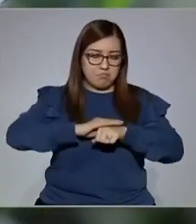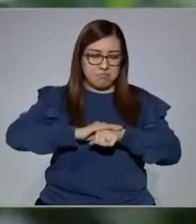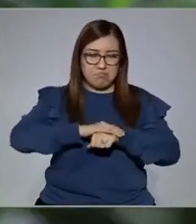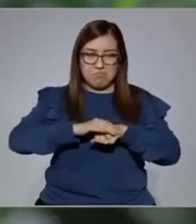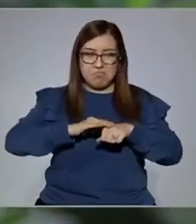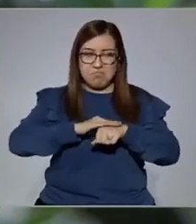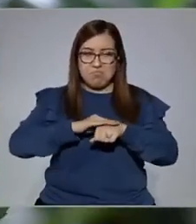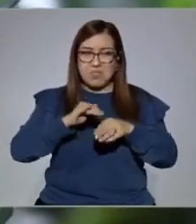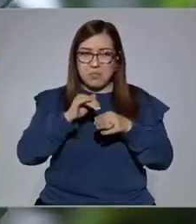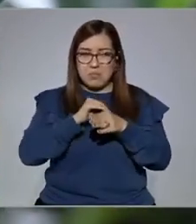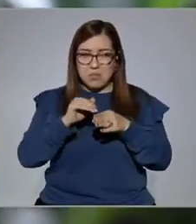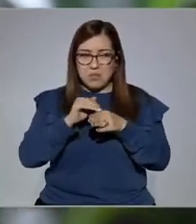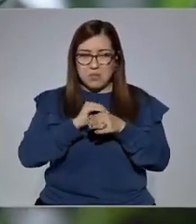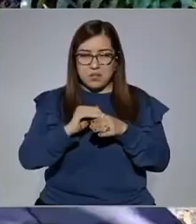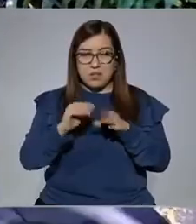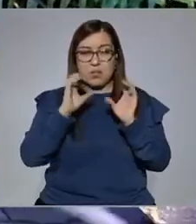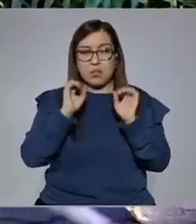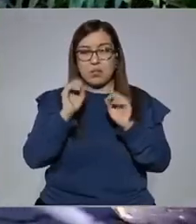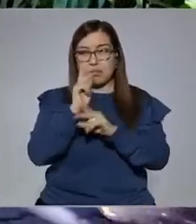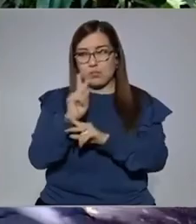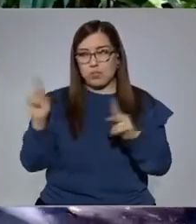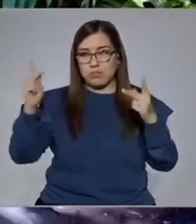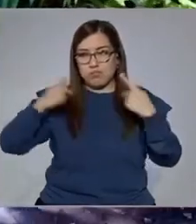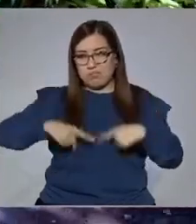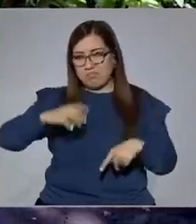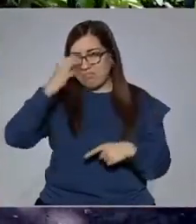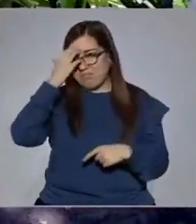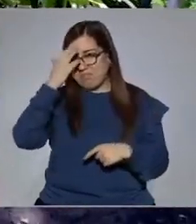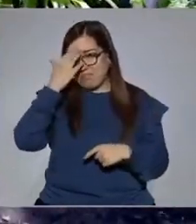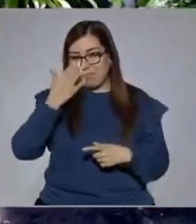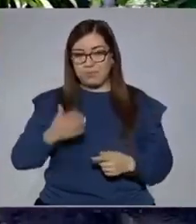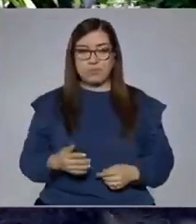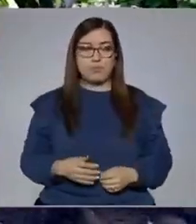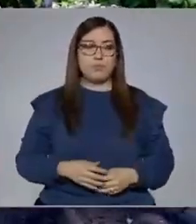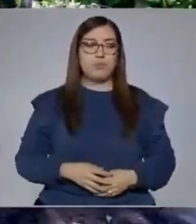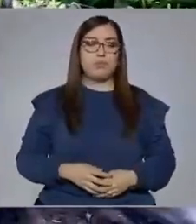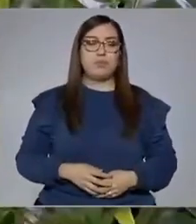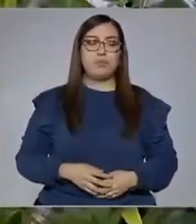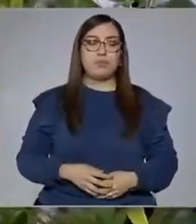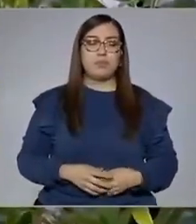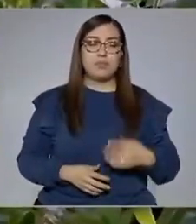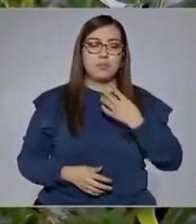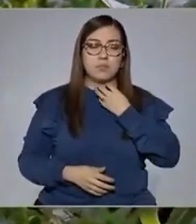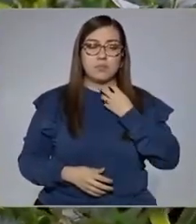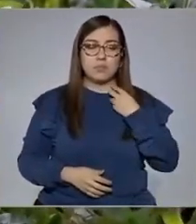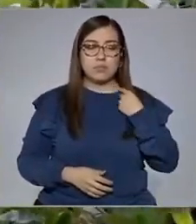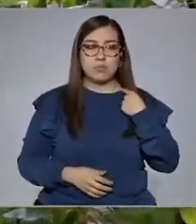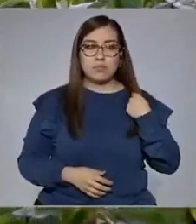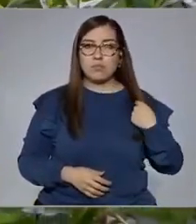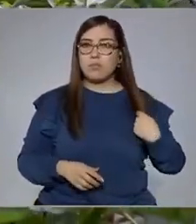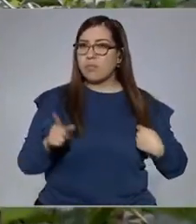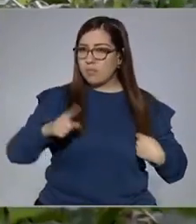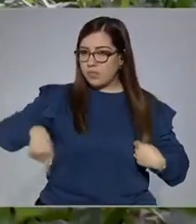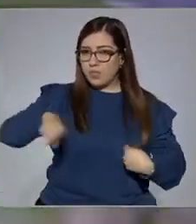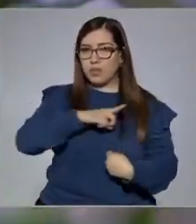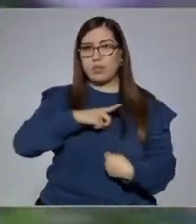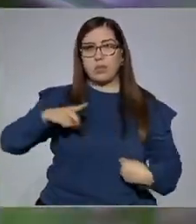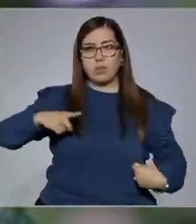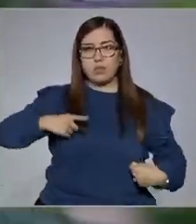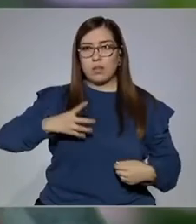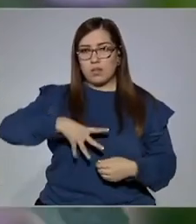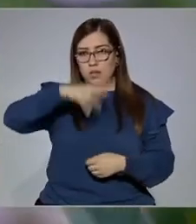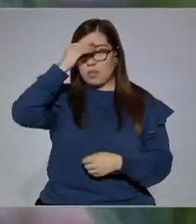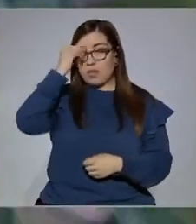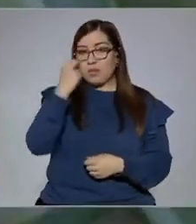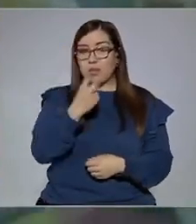ampliamente conocida por todo el mundo. La intención también es que ellos entiendan y aprendan el cuidado que debe de tener cada uno de estos recursos